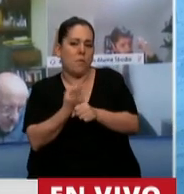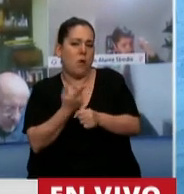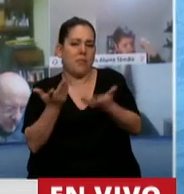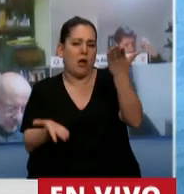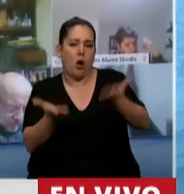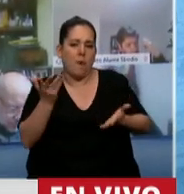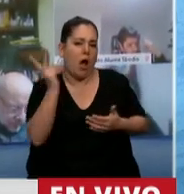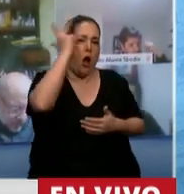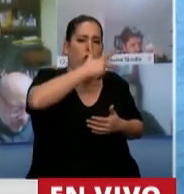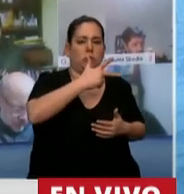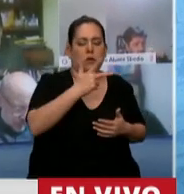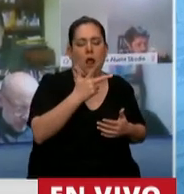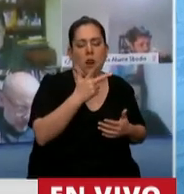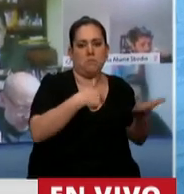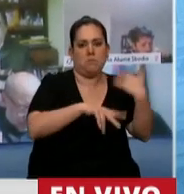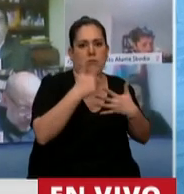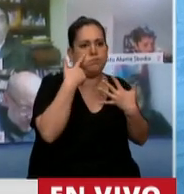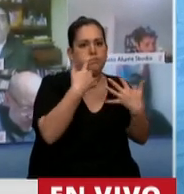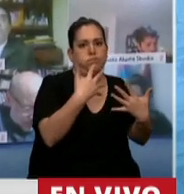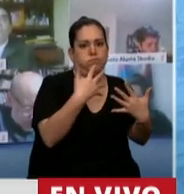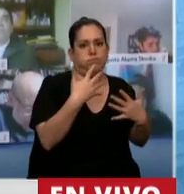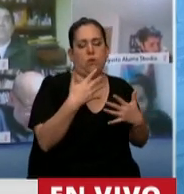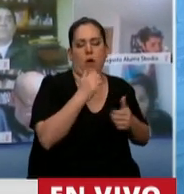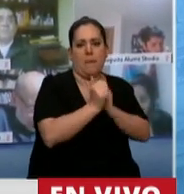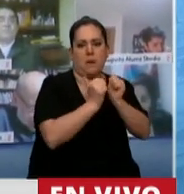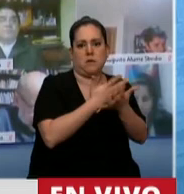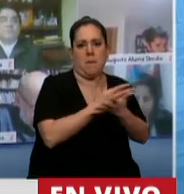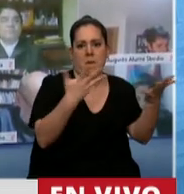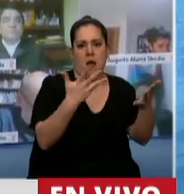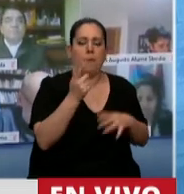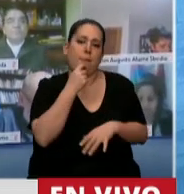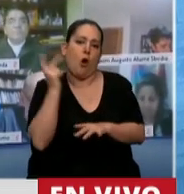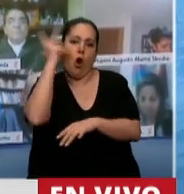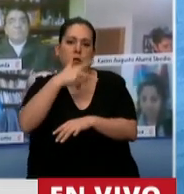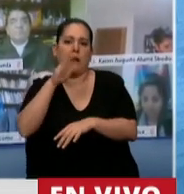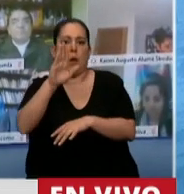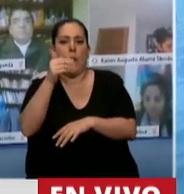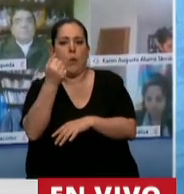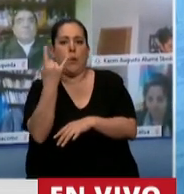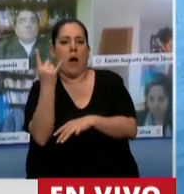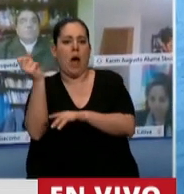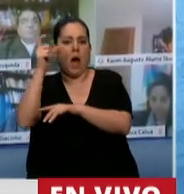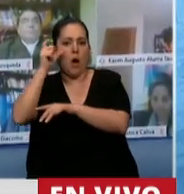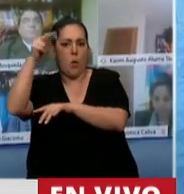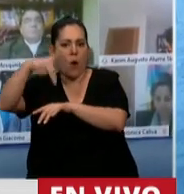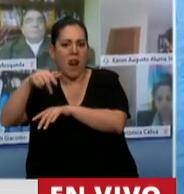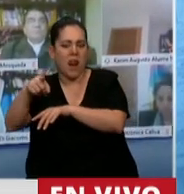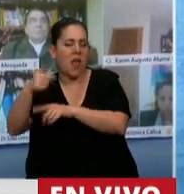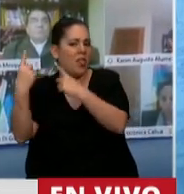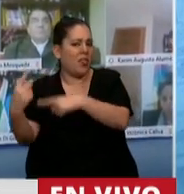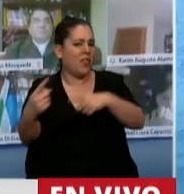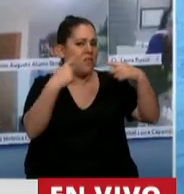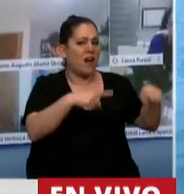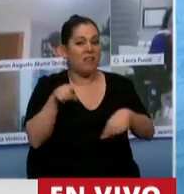hoteleras, por ejemplo, con los compañeros del Hotel Bowen, una empresa recuperada por sus trabajadores y trabajadoras que